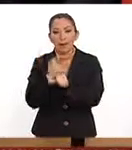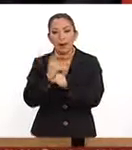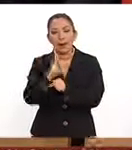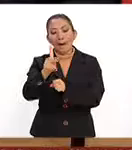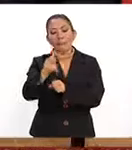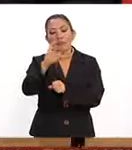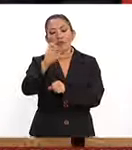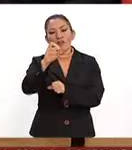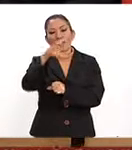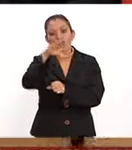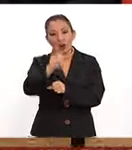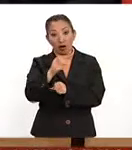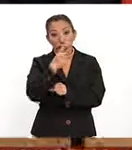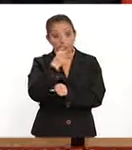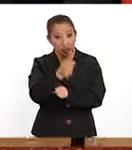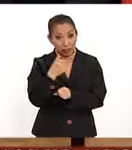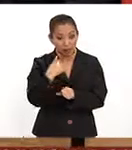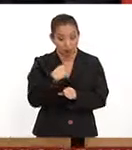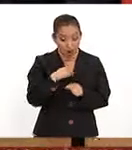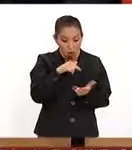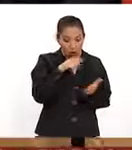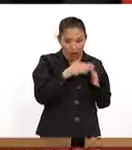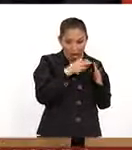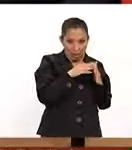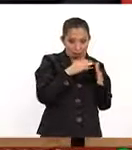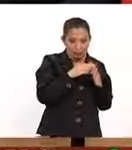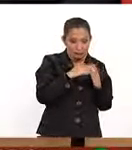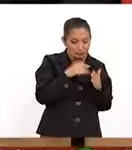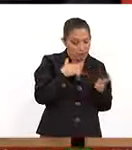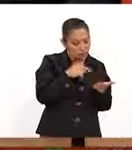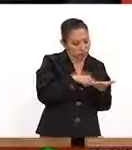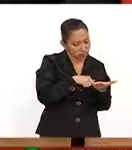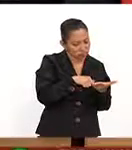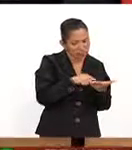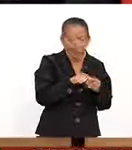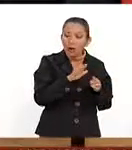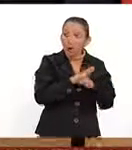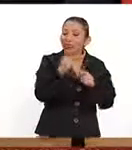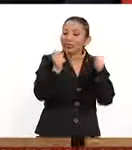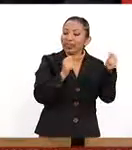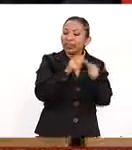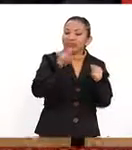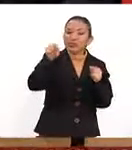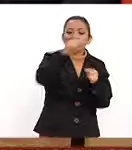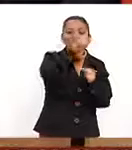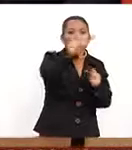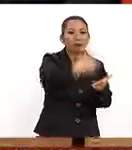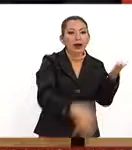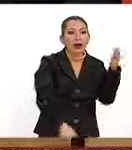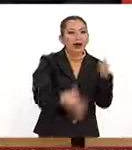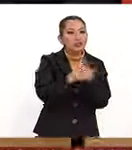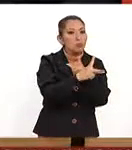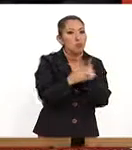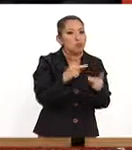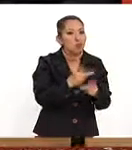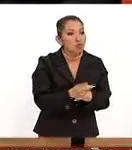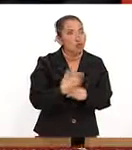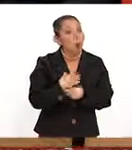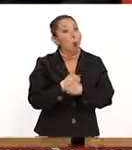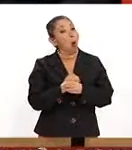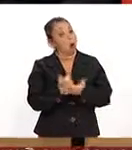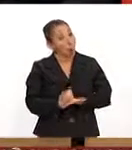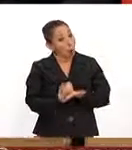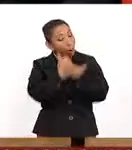Profeco, entonces significa que tú estando en tu casa, te detecta en qué tiendas de autoservicio puedes encontrar los productos más